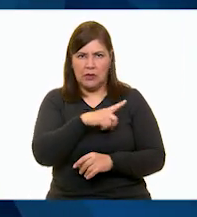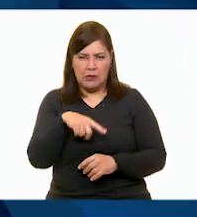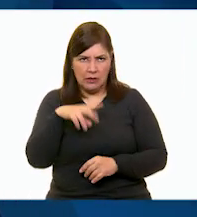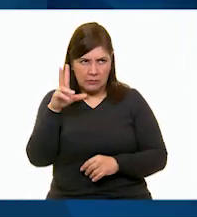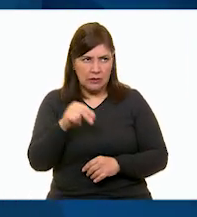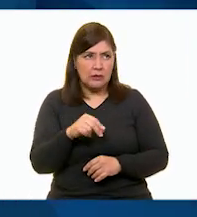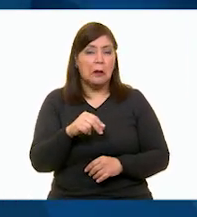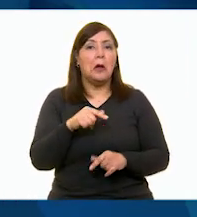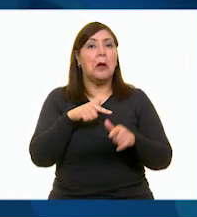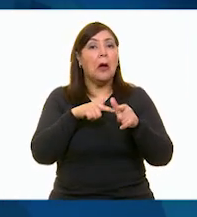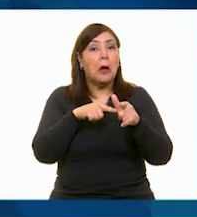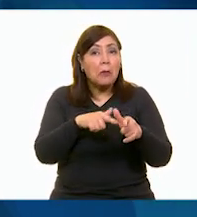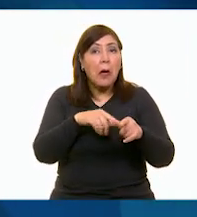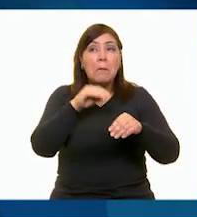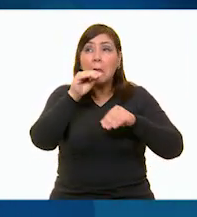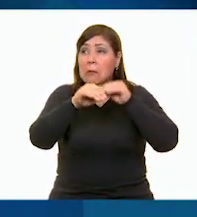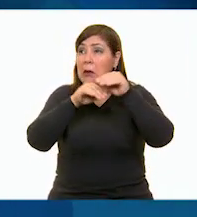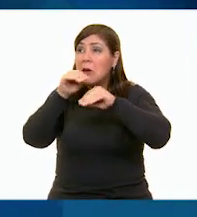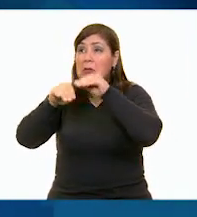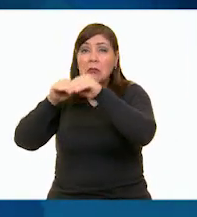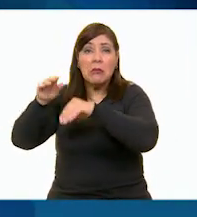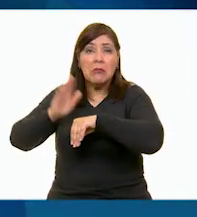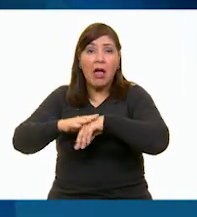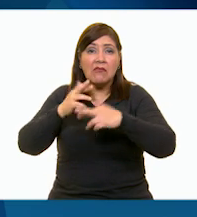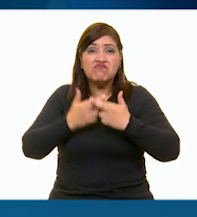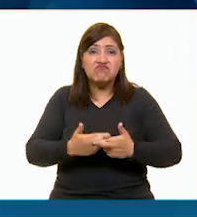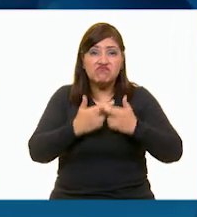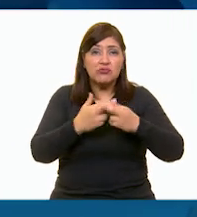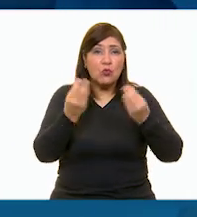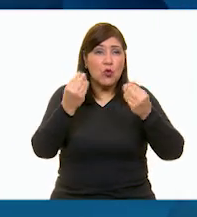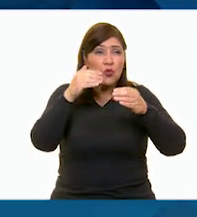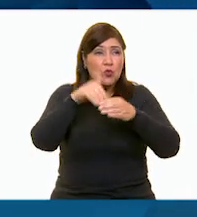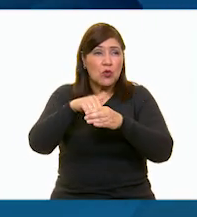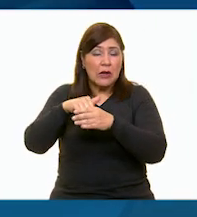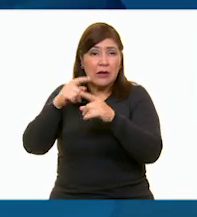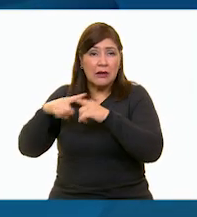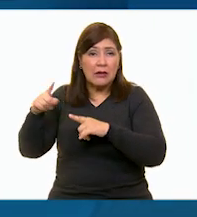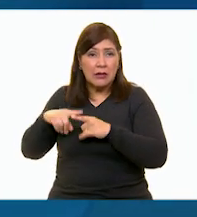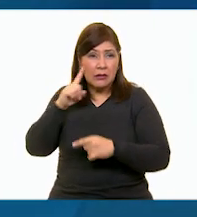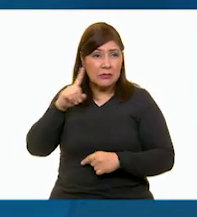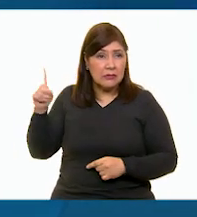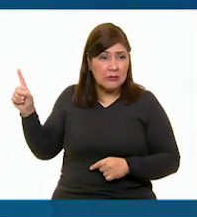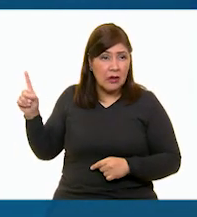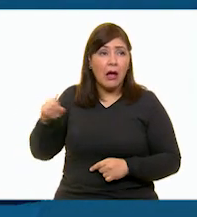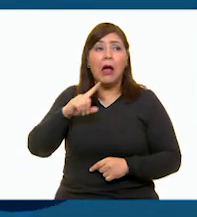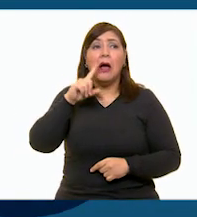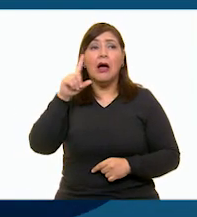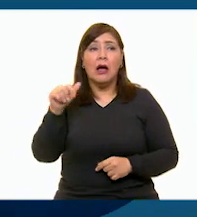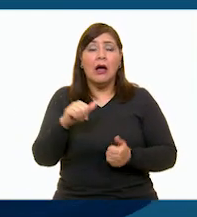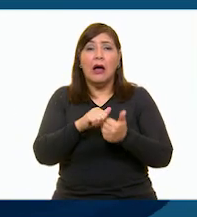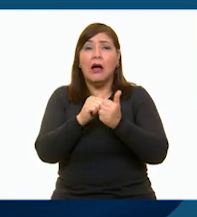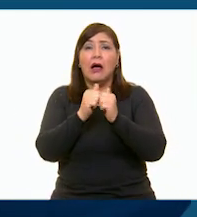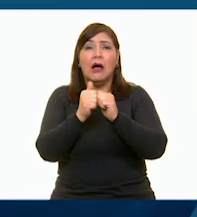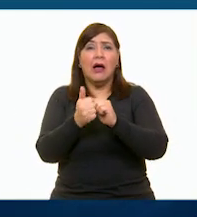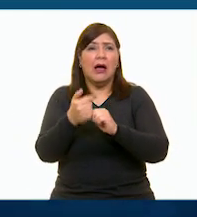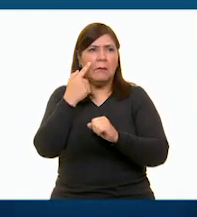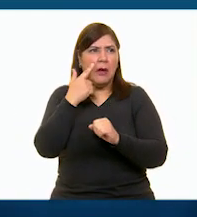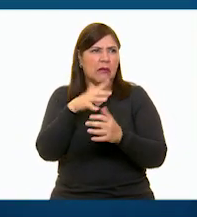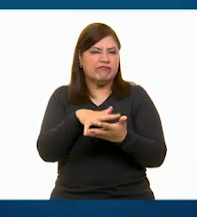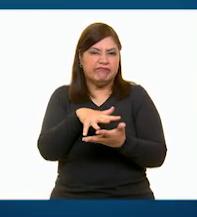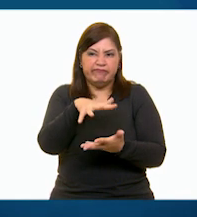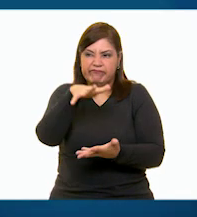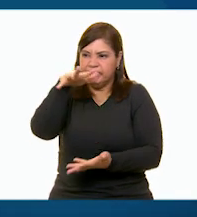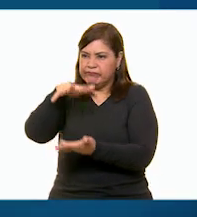Y siguieron poniendo bolsitas aquí y allá. Se empezó aquello como una plaga.